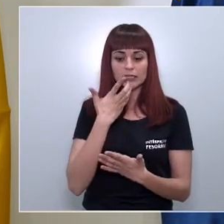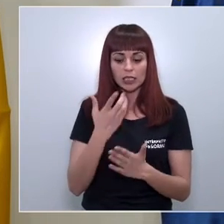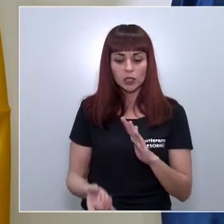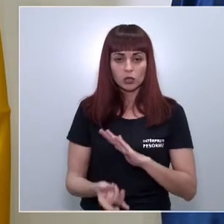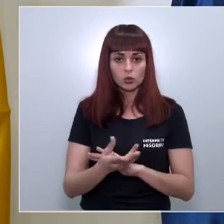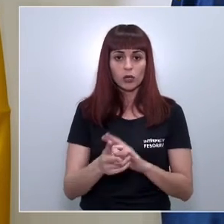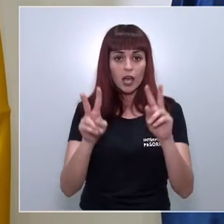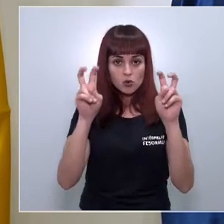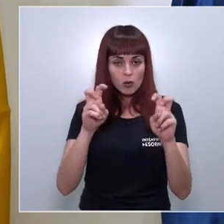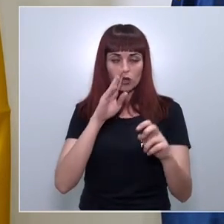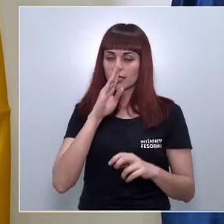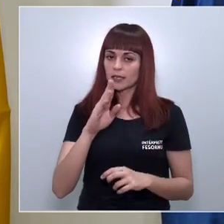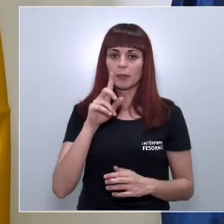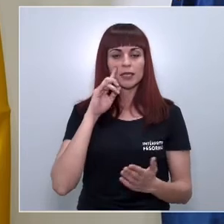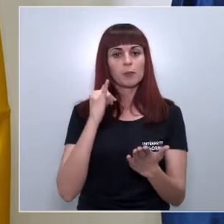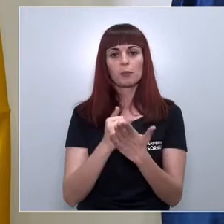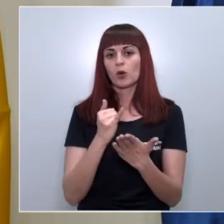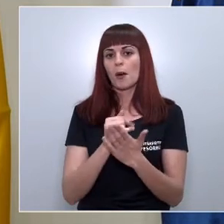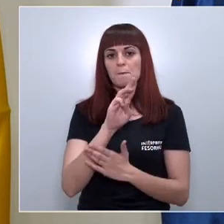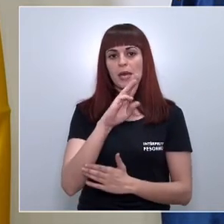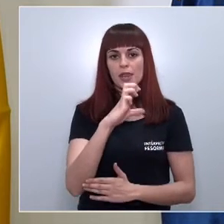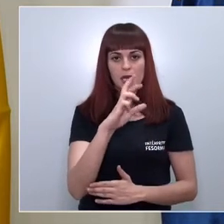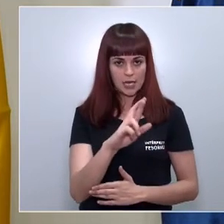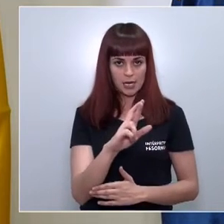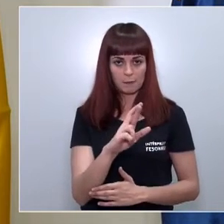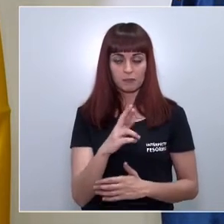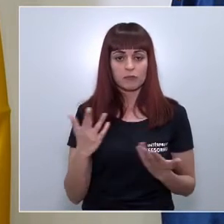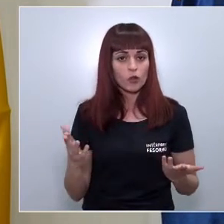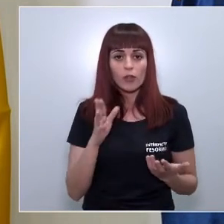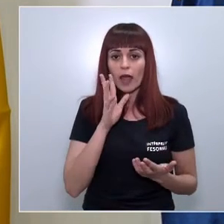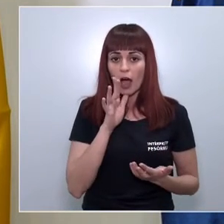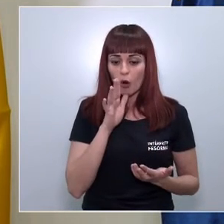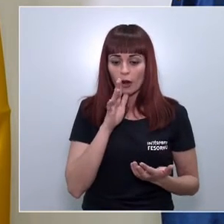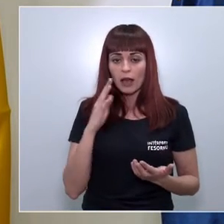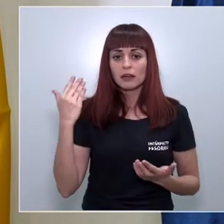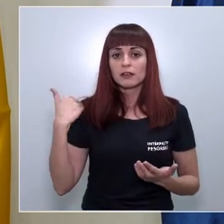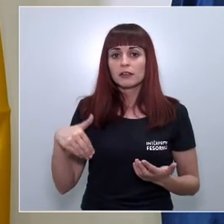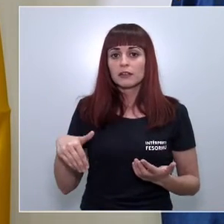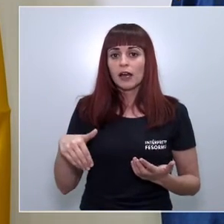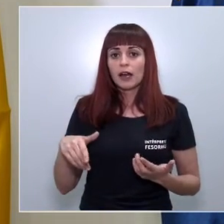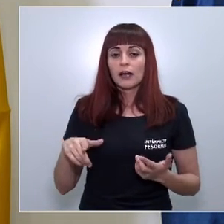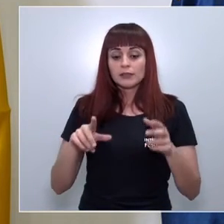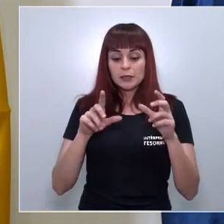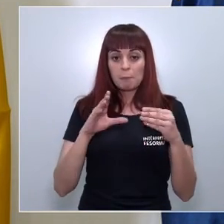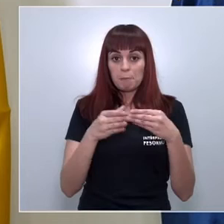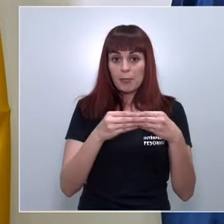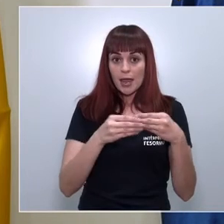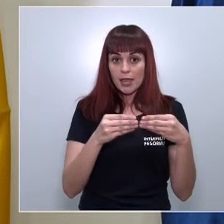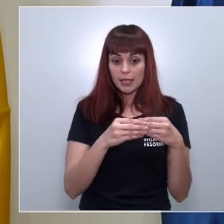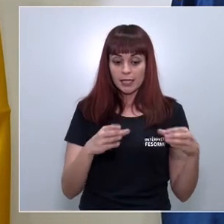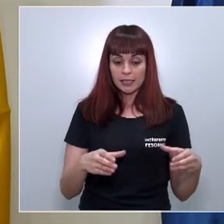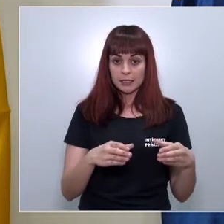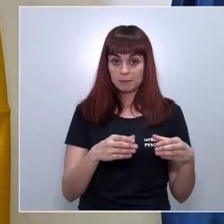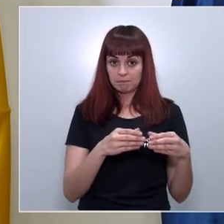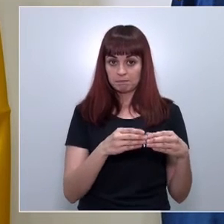ya se deshace directamente el test PCR con lo cual ahora mismo vamos a ir acabando con esta bolsa que había de pacientes que no se les pudo hacer en su